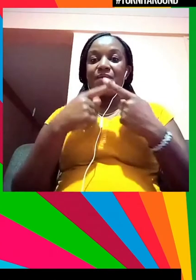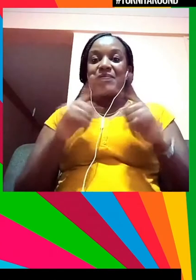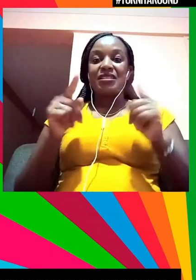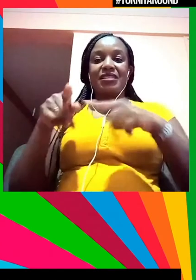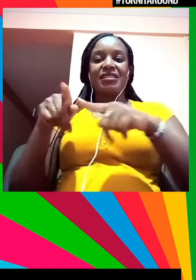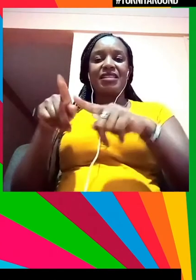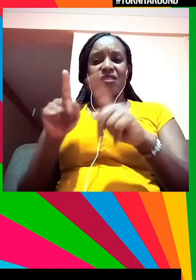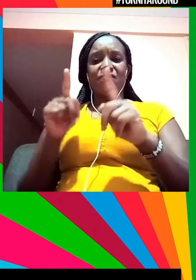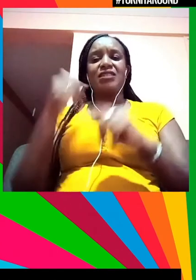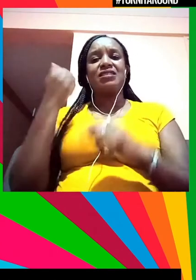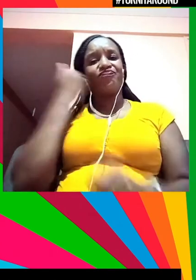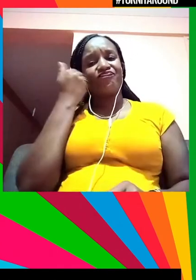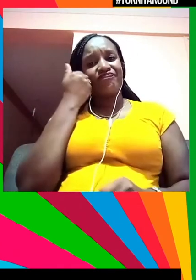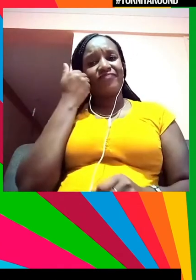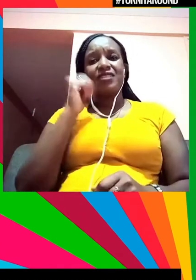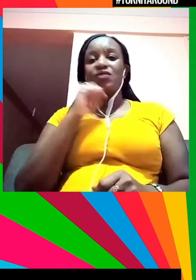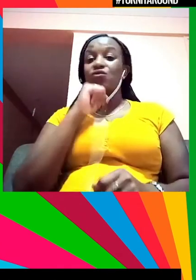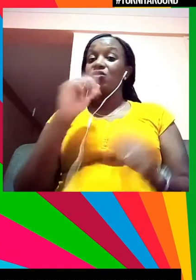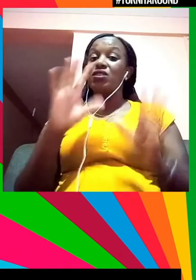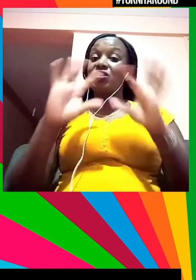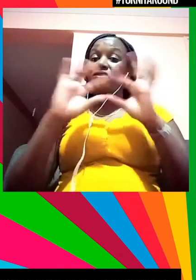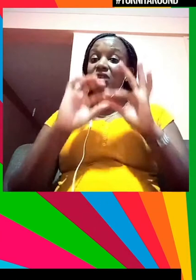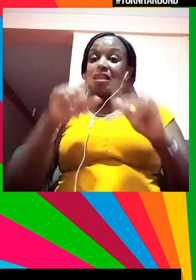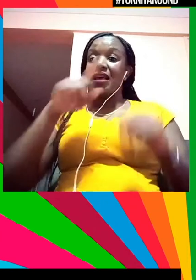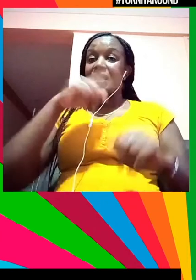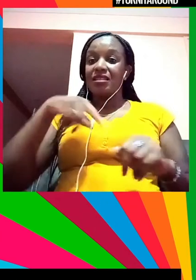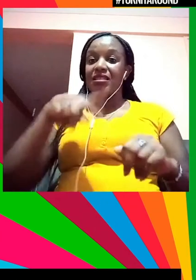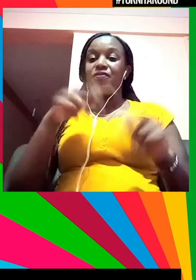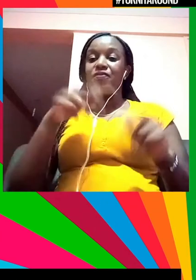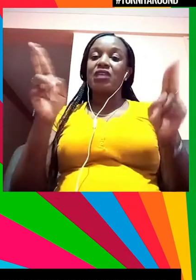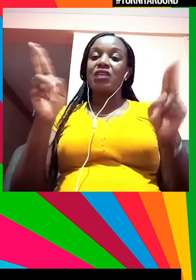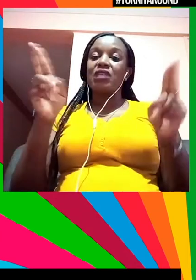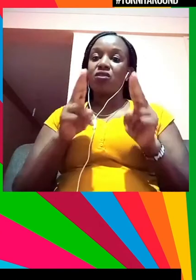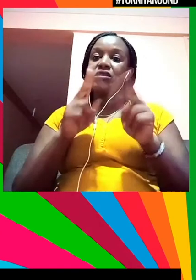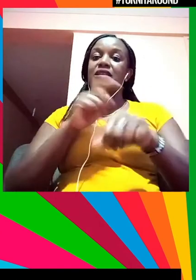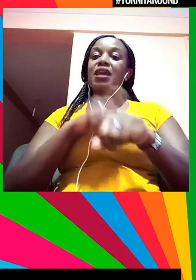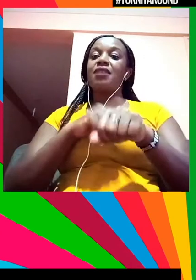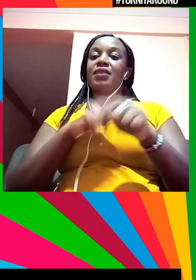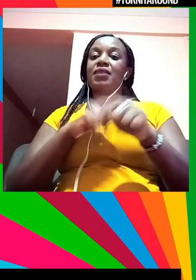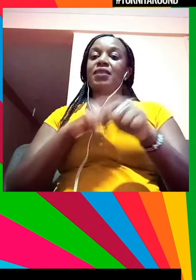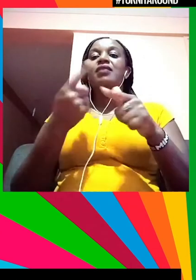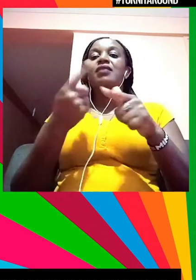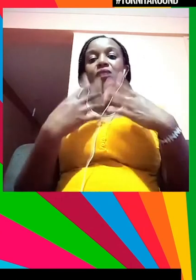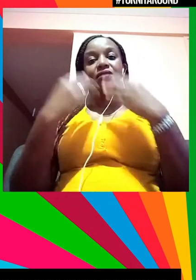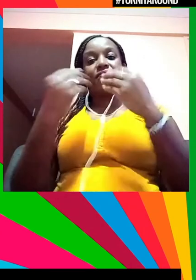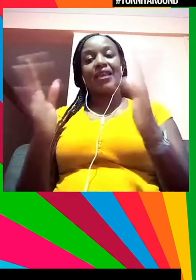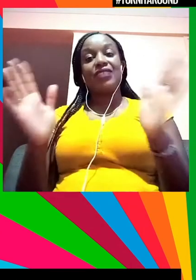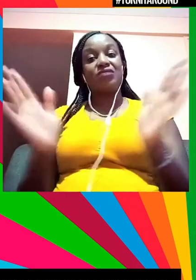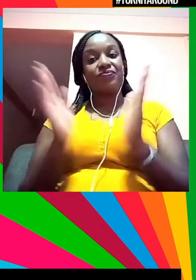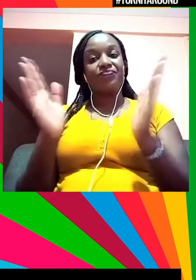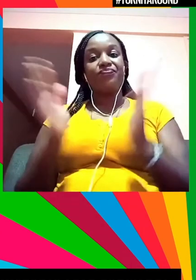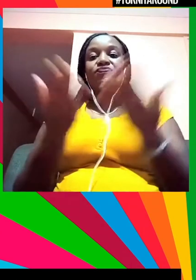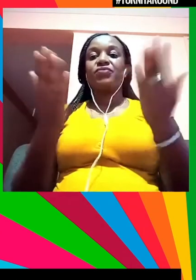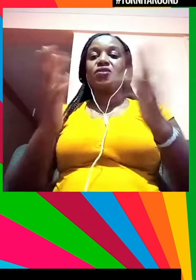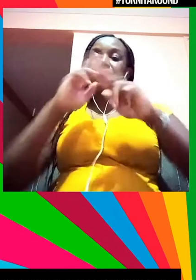Pero se puso enfermo, con lo cual se unirá muy brevemente. Y luego le